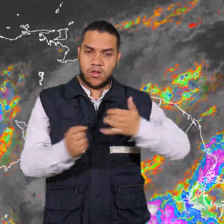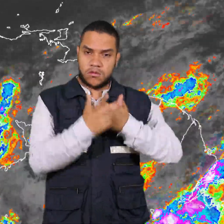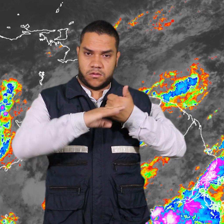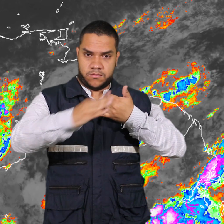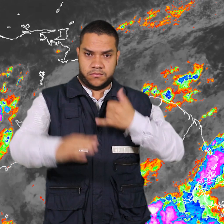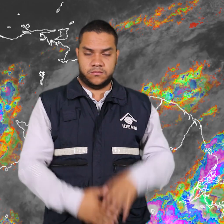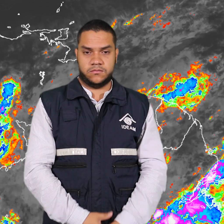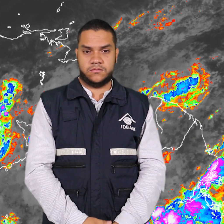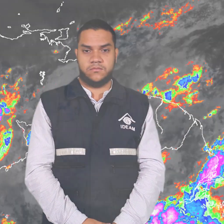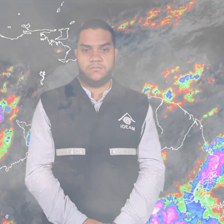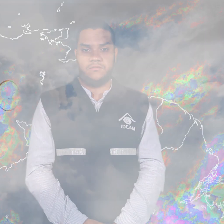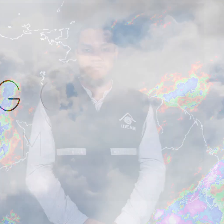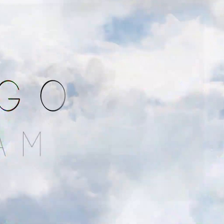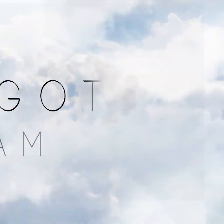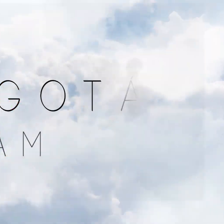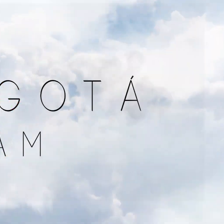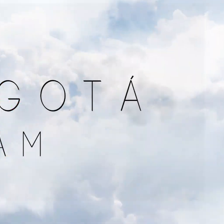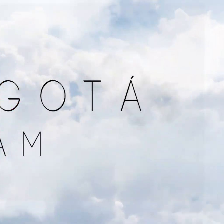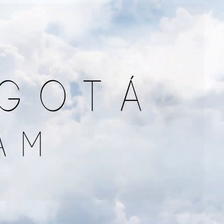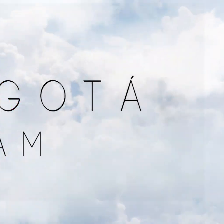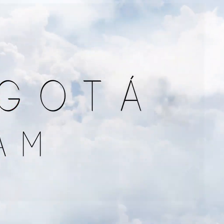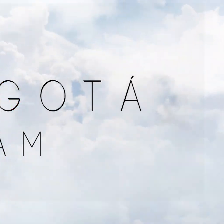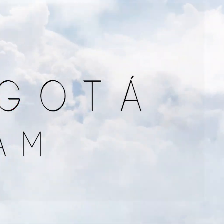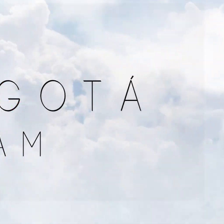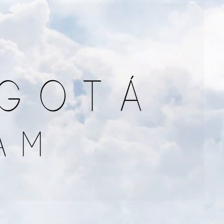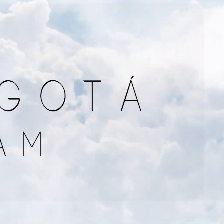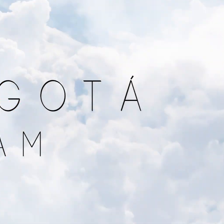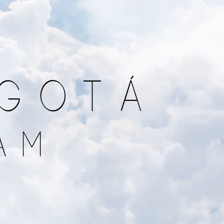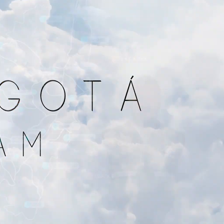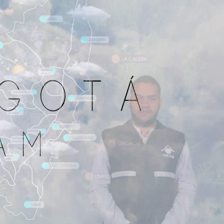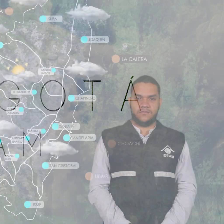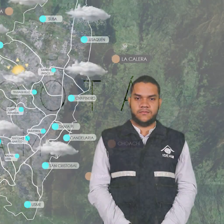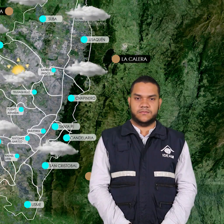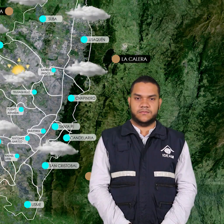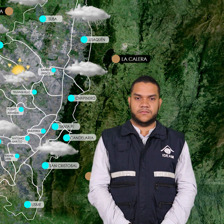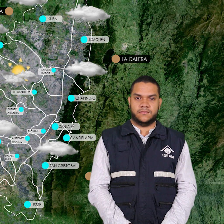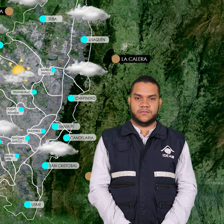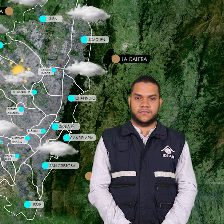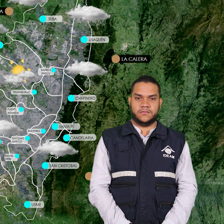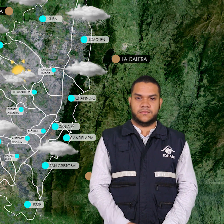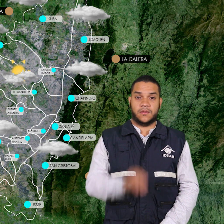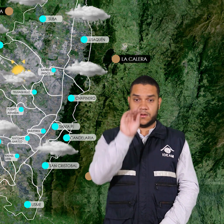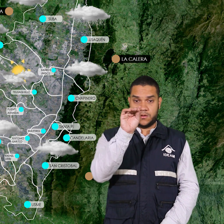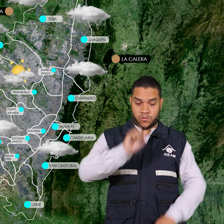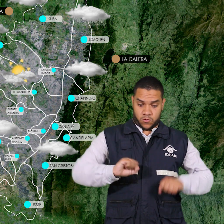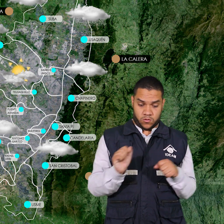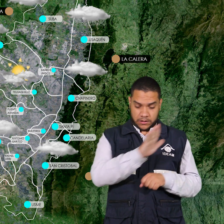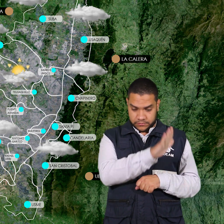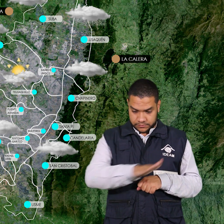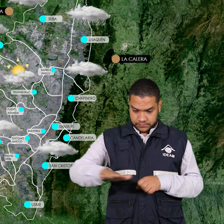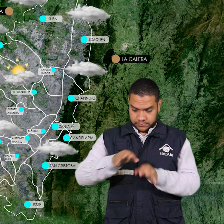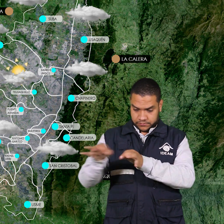el pronóstico para la sabana de bogotá